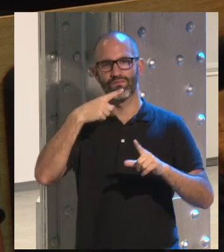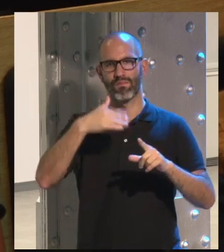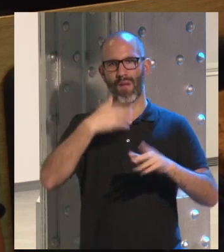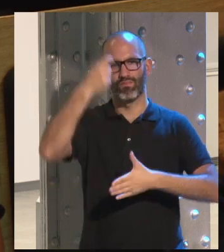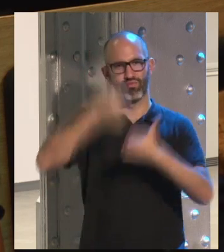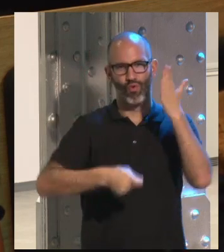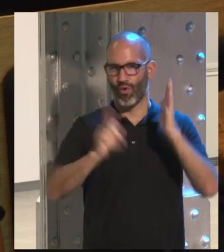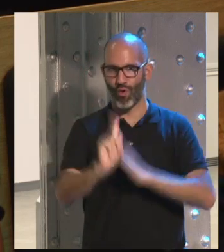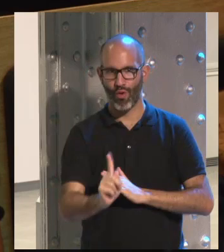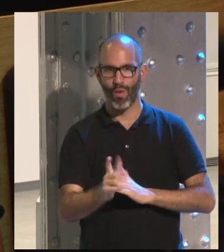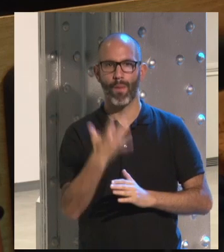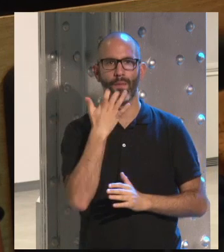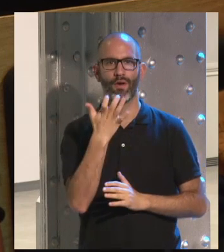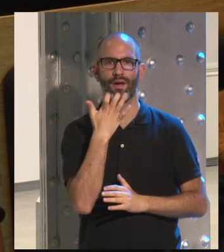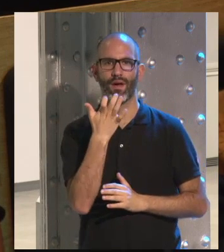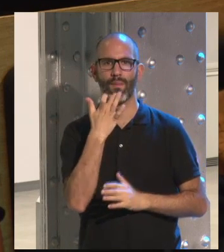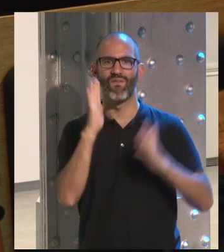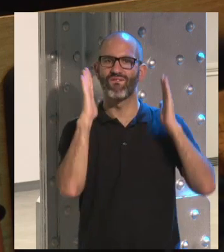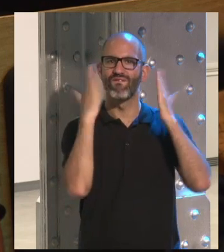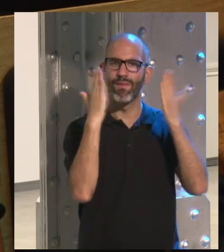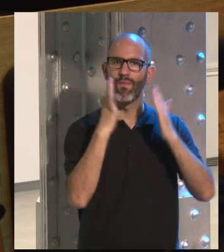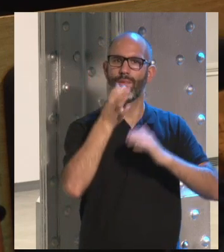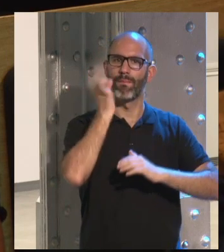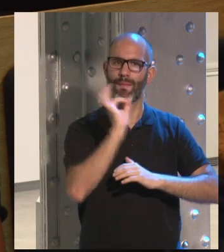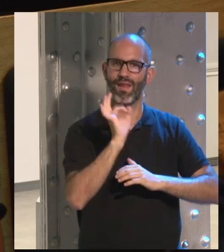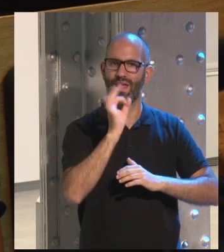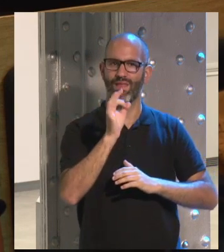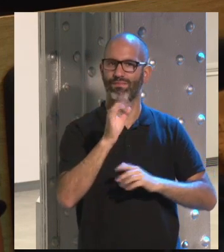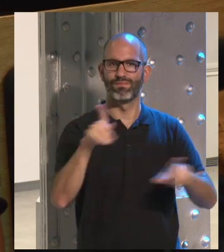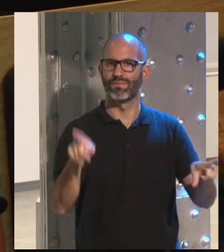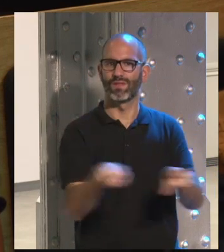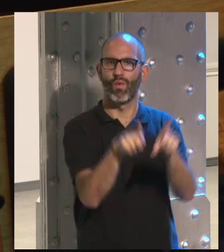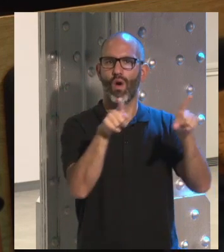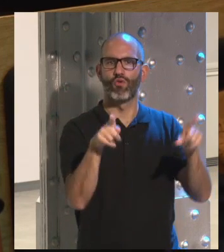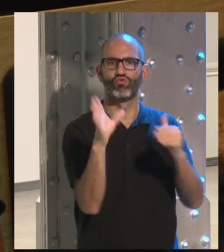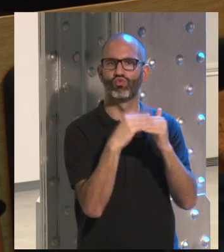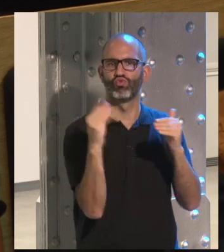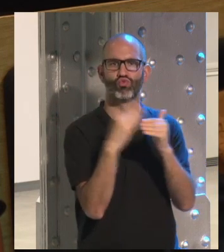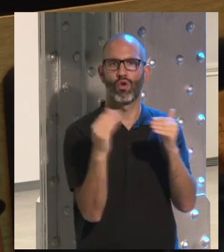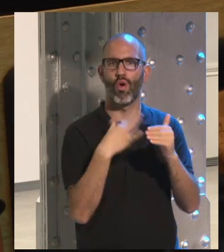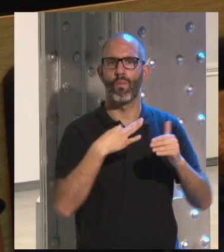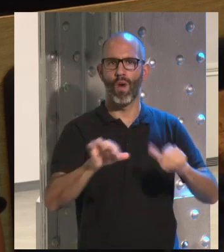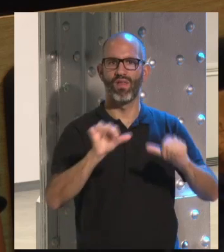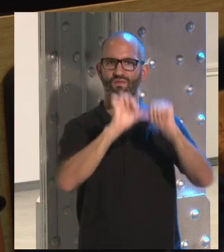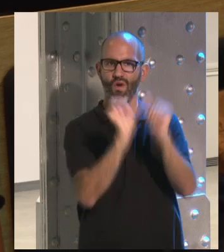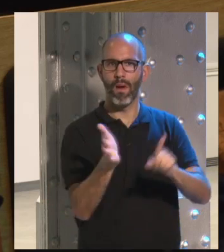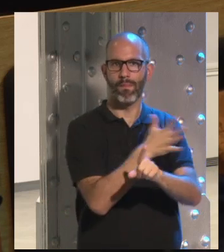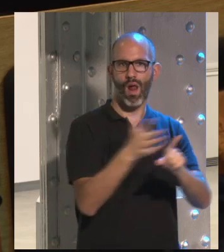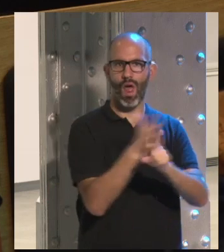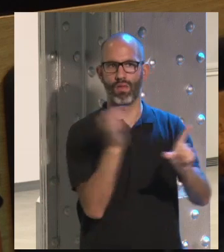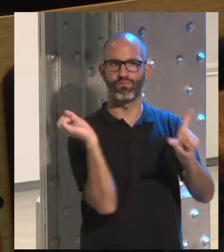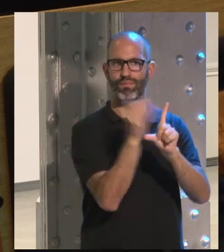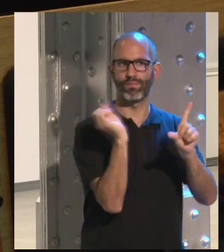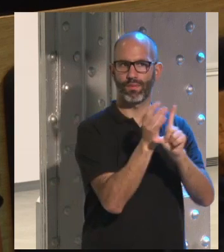privacidad por ejemplo Facebook si es cierto que no le importa que usuarios publiquen contenidos violentos en cambio